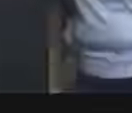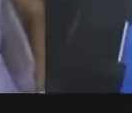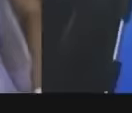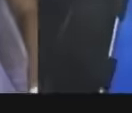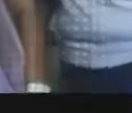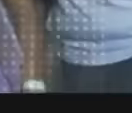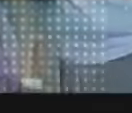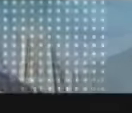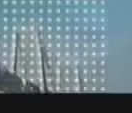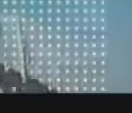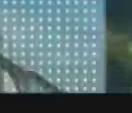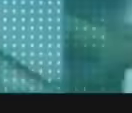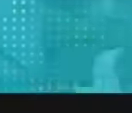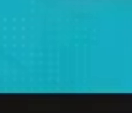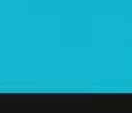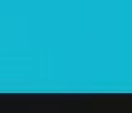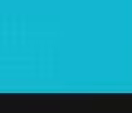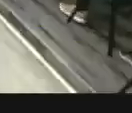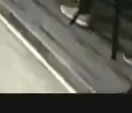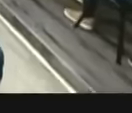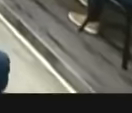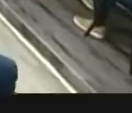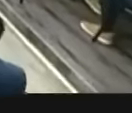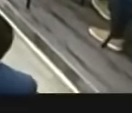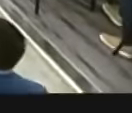MÁS. MÁS.